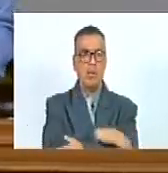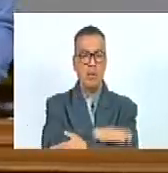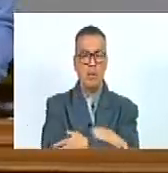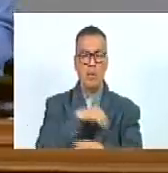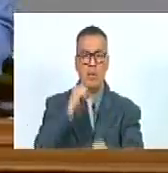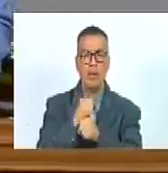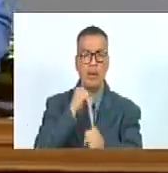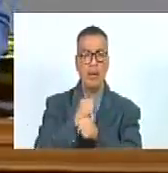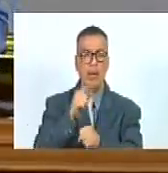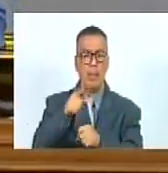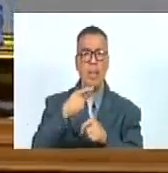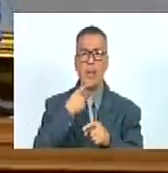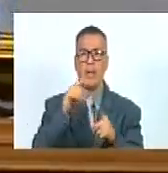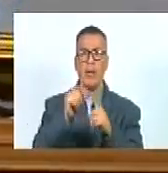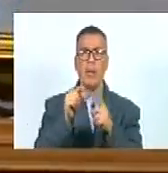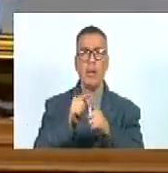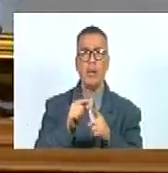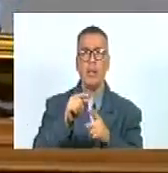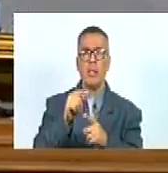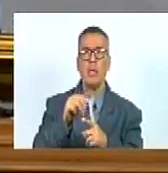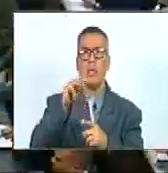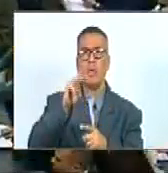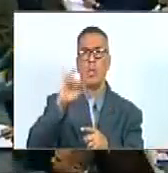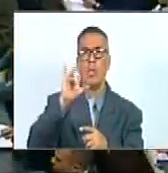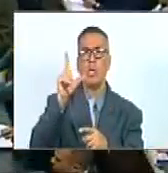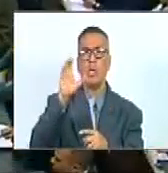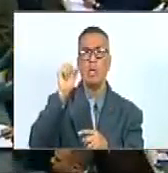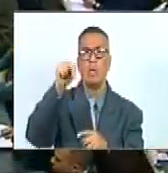trabajo tiene la palabra el diputado William Hill